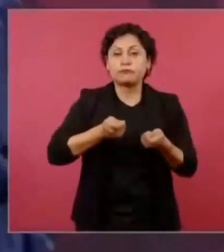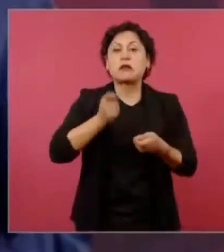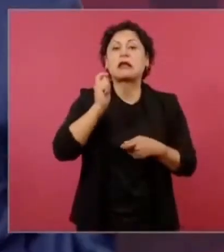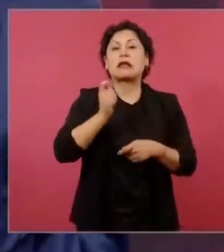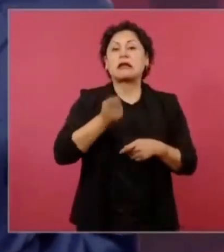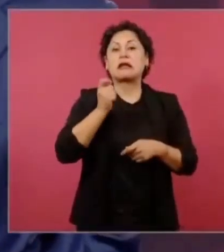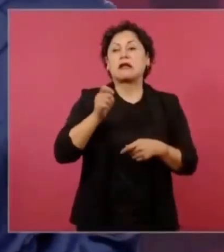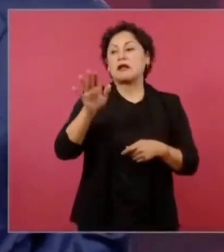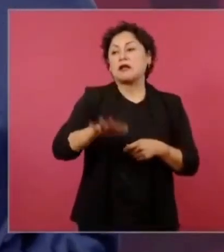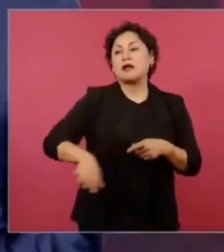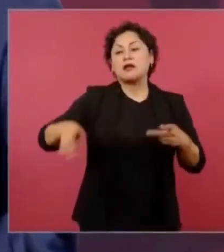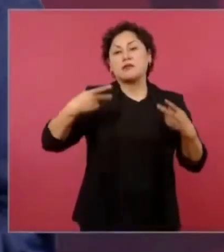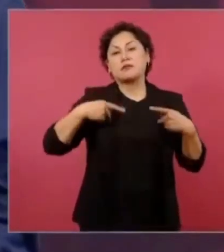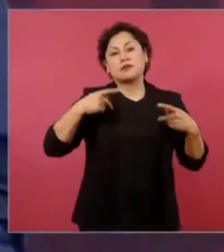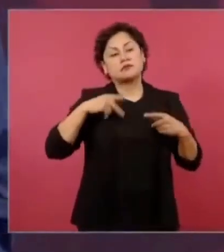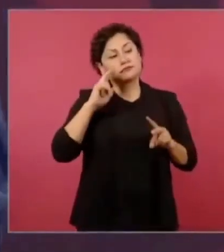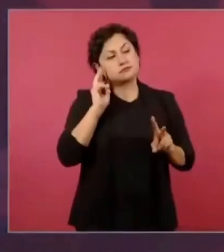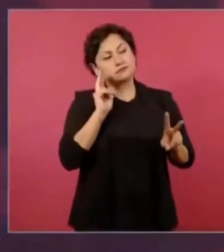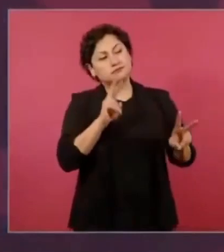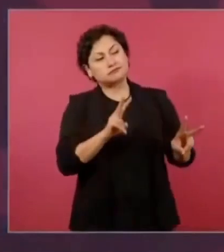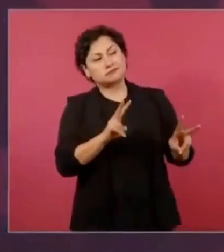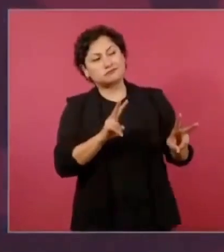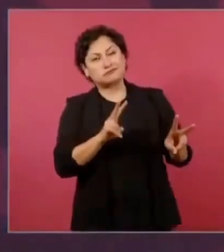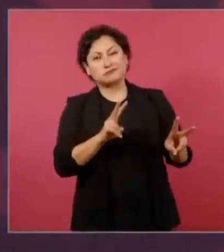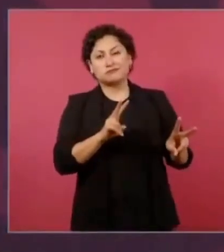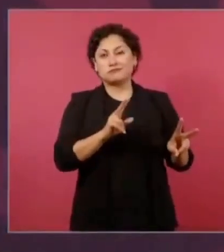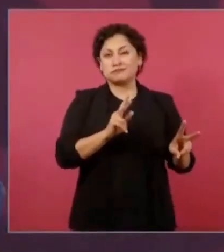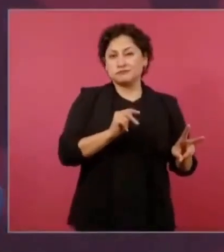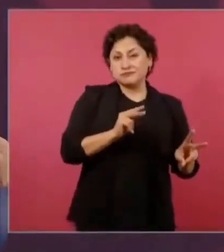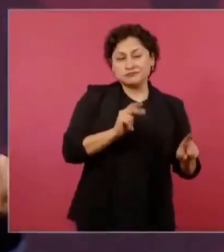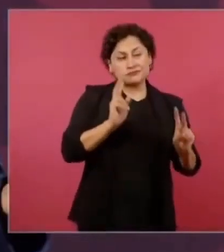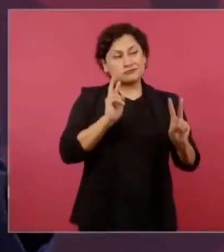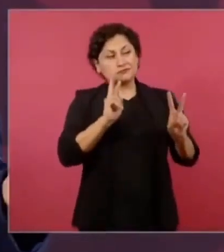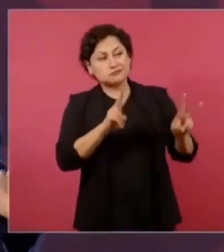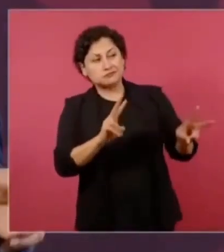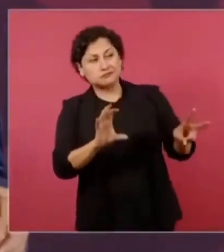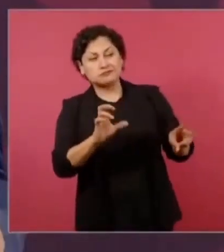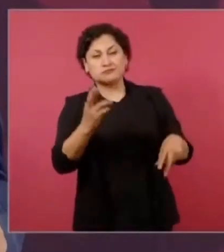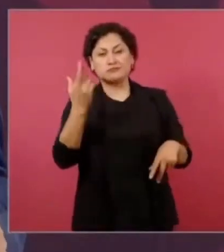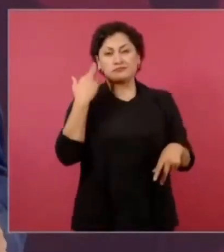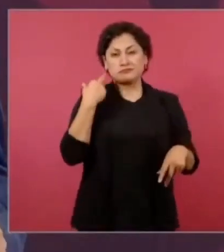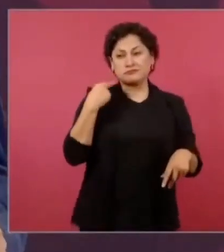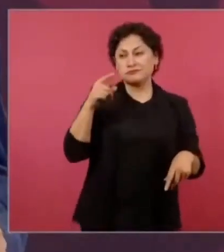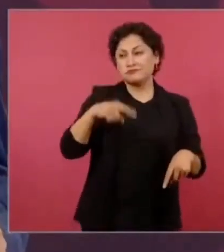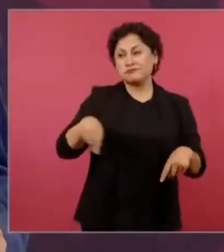televidentes, lectores, sino pierden credibilidad.